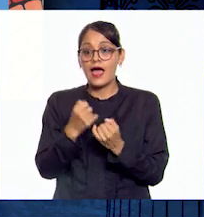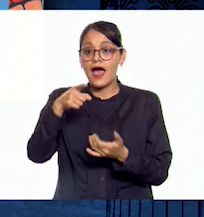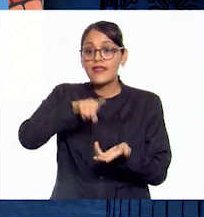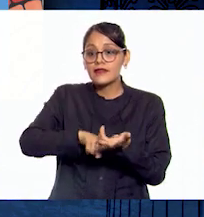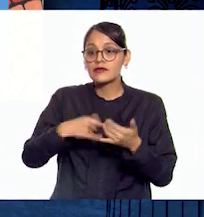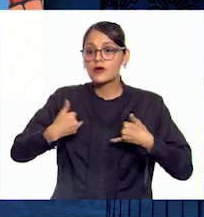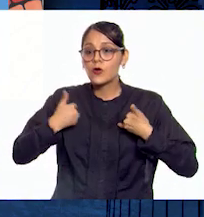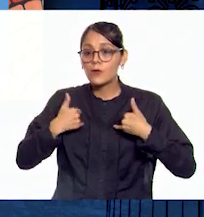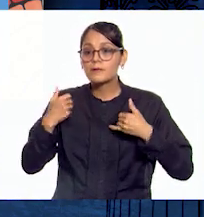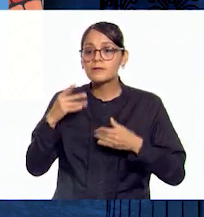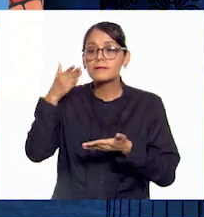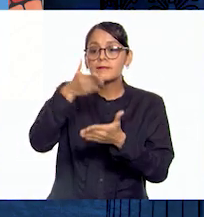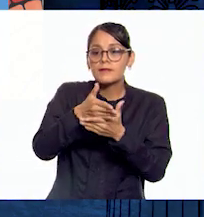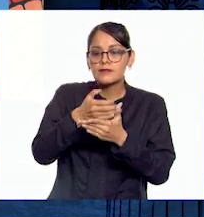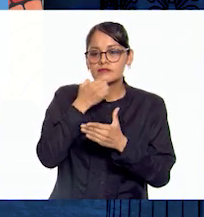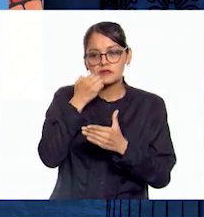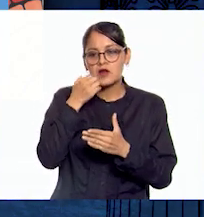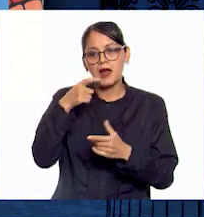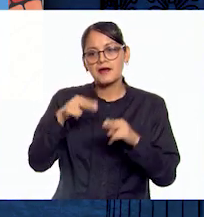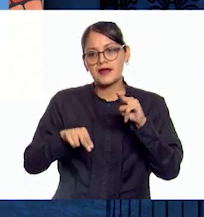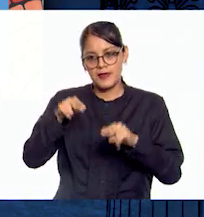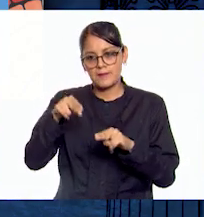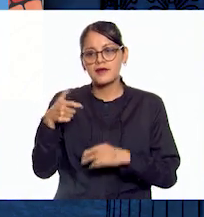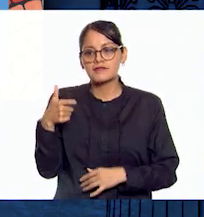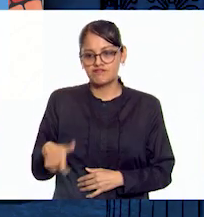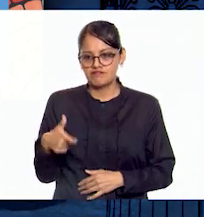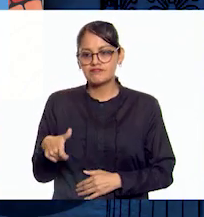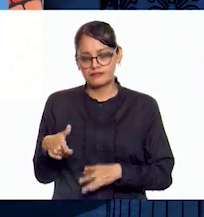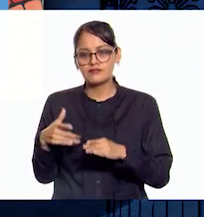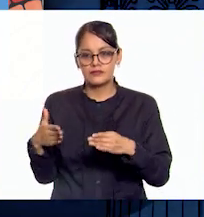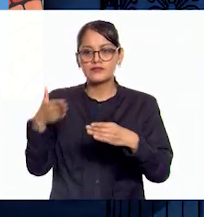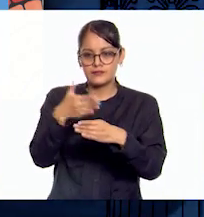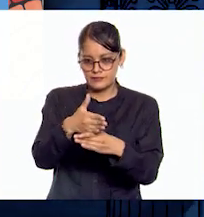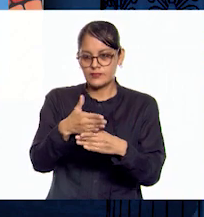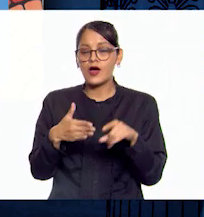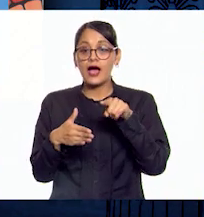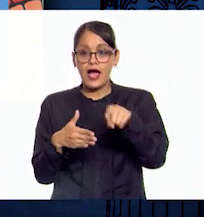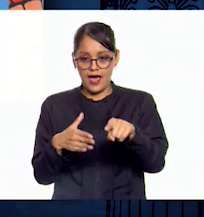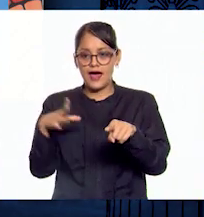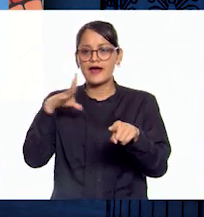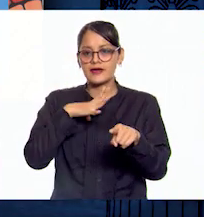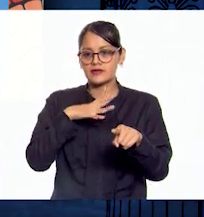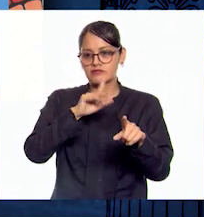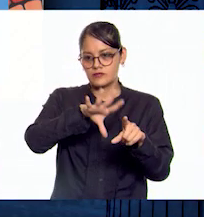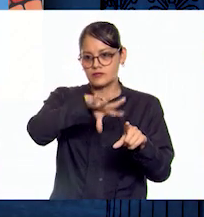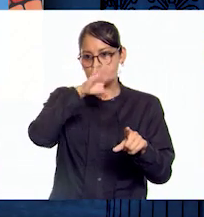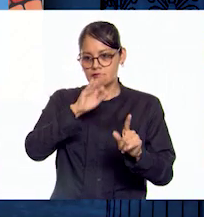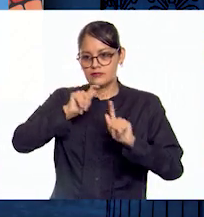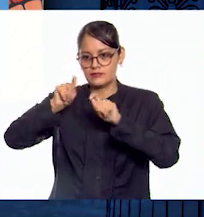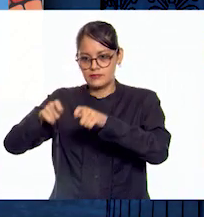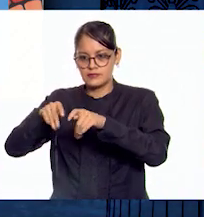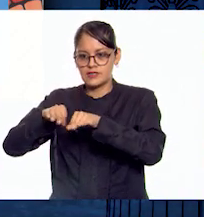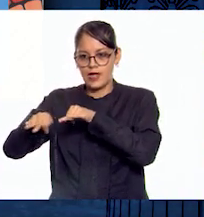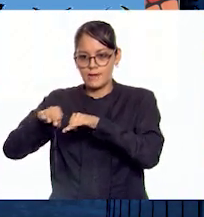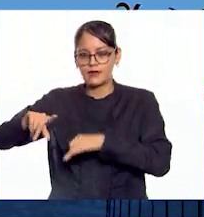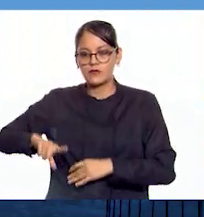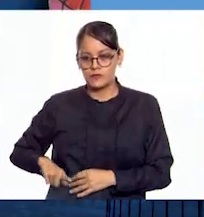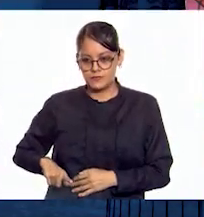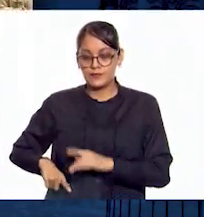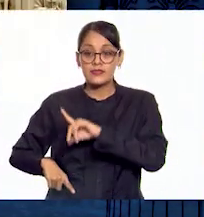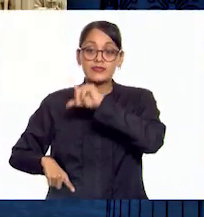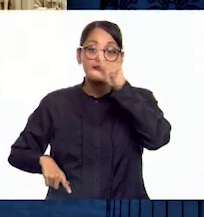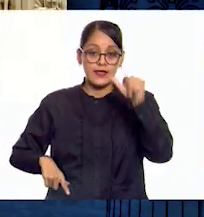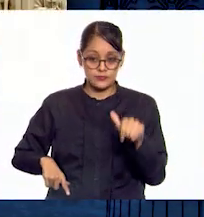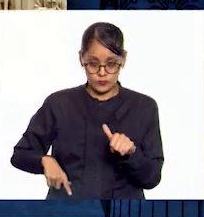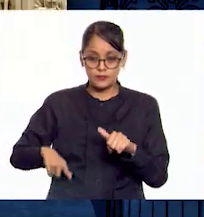los jóvenes de las clases altas que después se elegían como funcionarios de gobierno. Finalmente, la cultura del